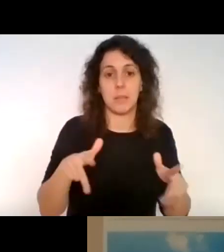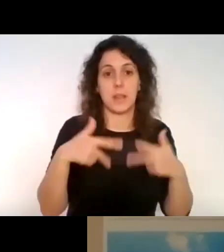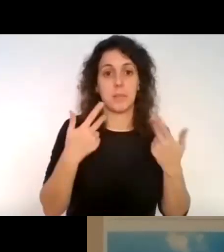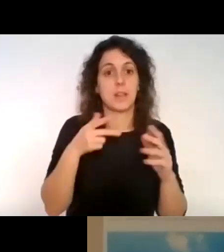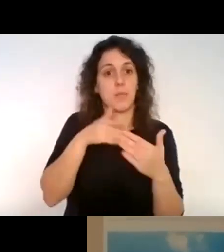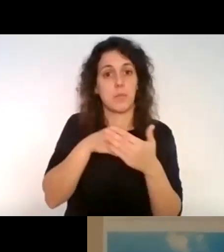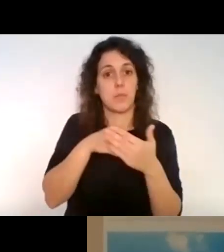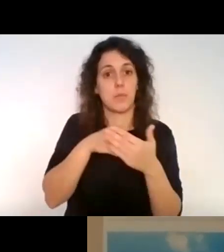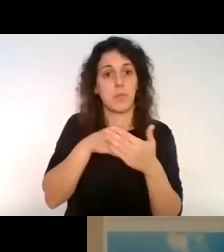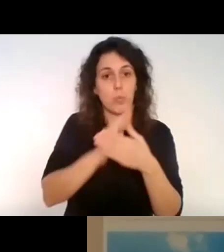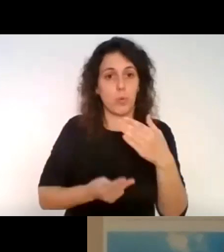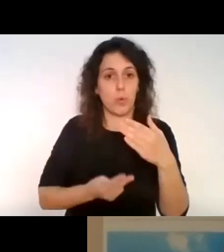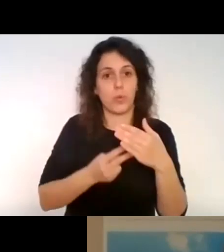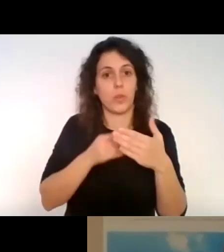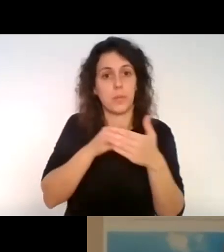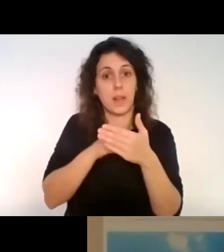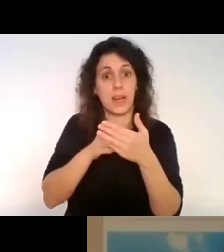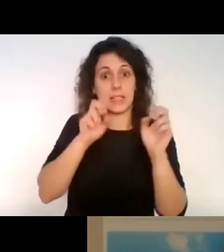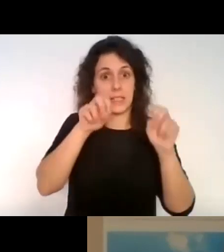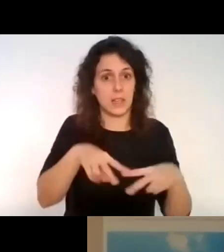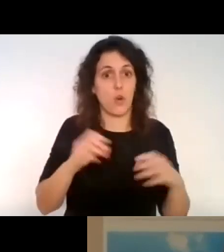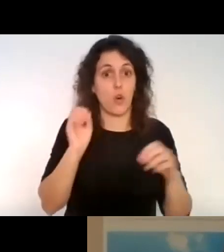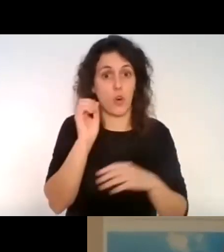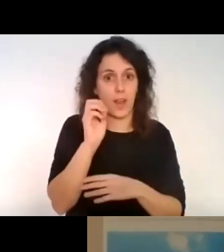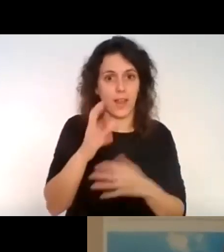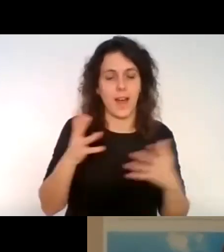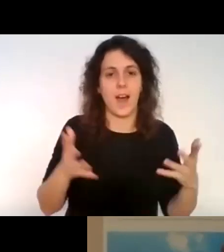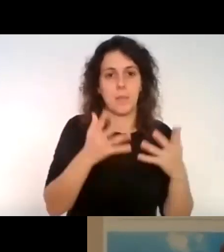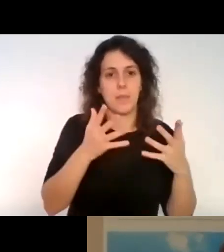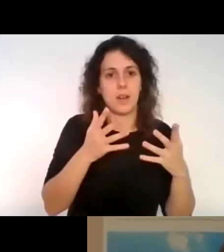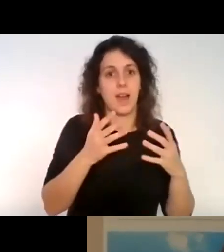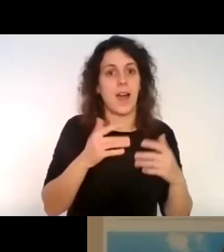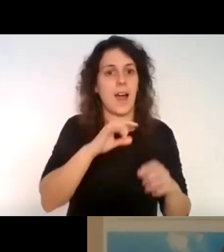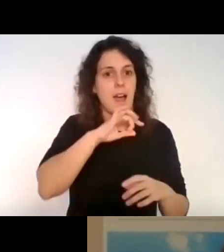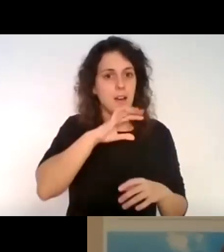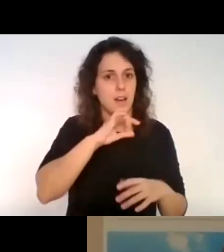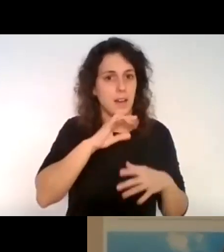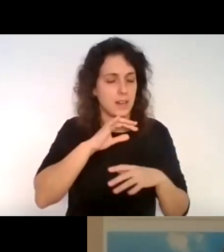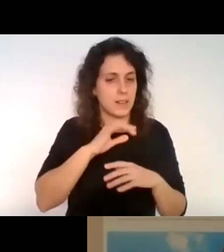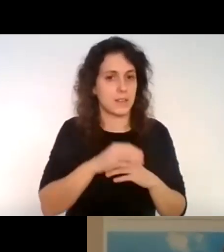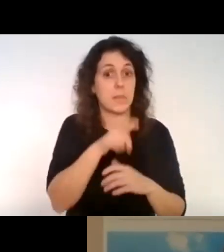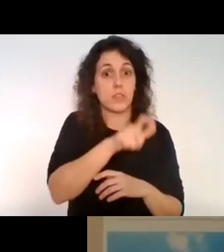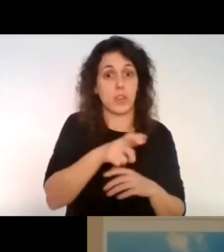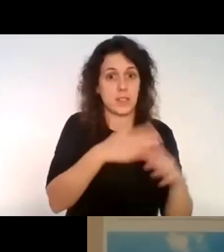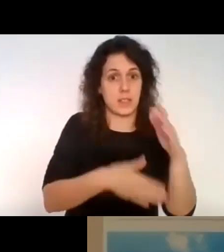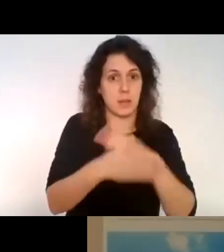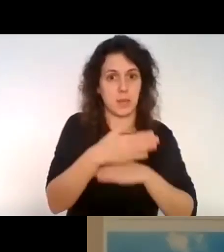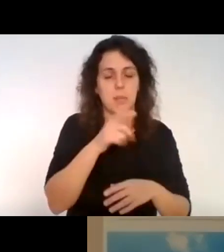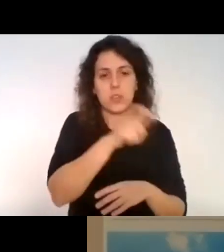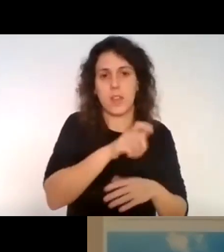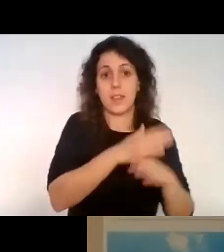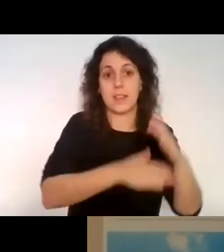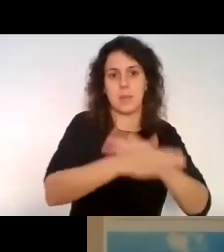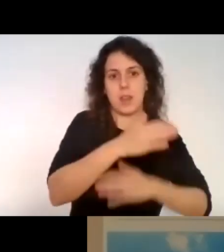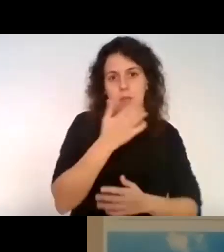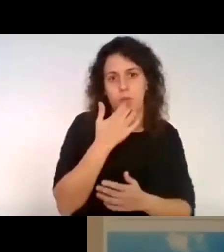Barreras sean tan amenas, tan alegres, que tienen discapacidad, tenemos personas con discapacidades